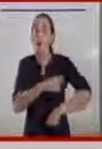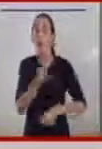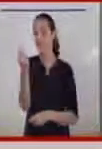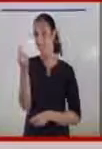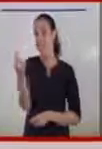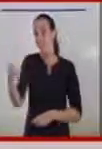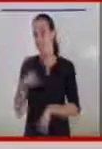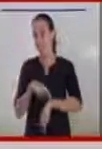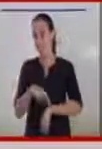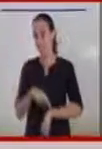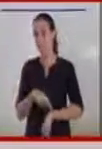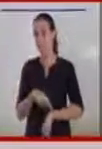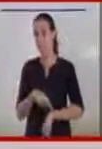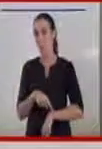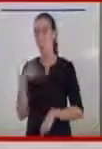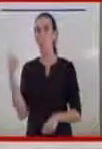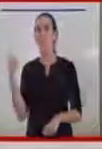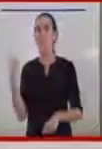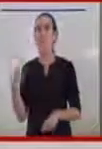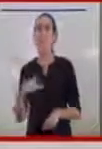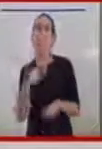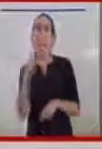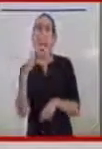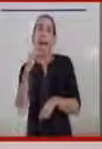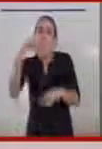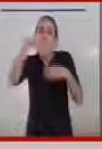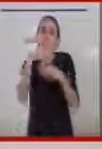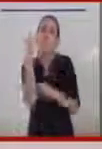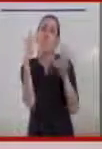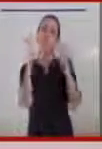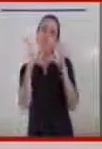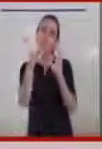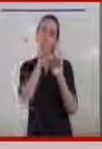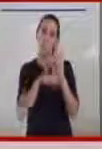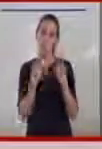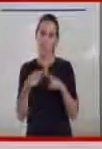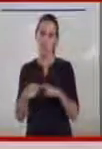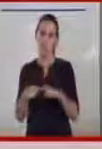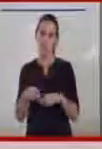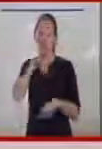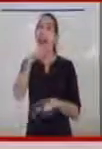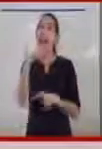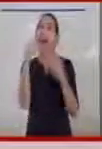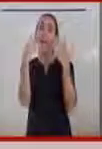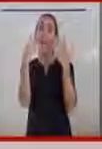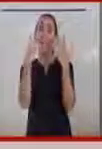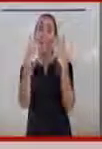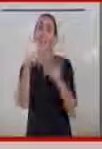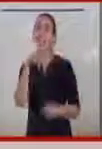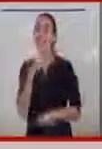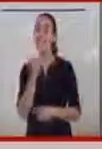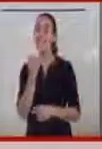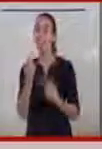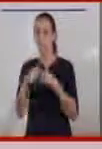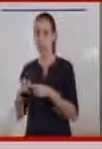a… Es versátil porque tiene diez programas diferentes. Además, habla seis idiomas. Simplemente con un botón